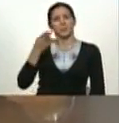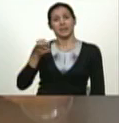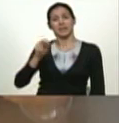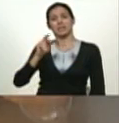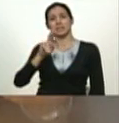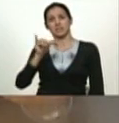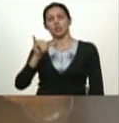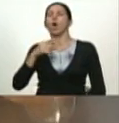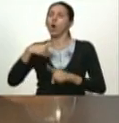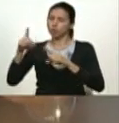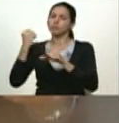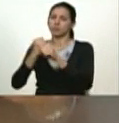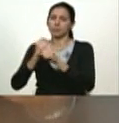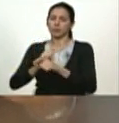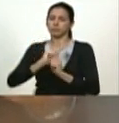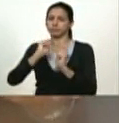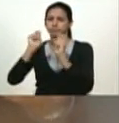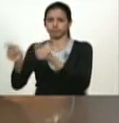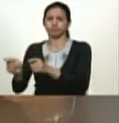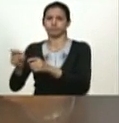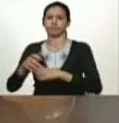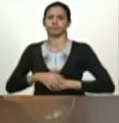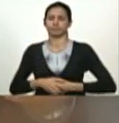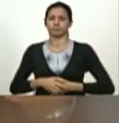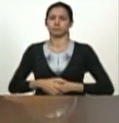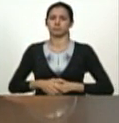Henry Henry